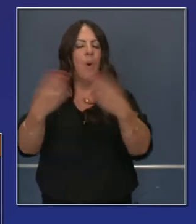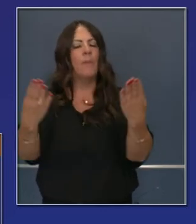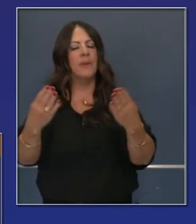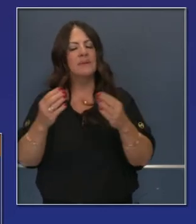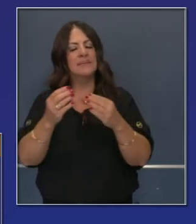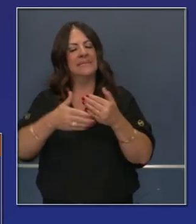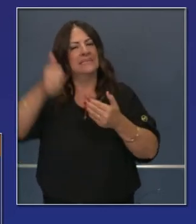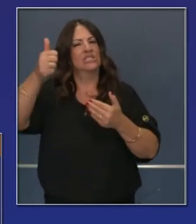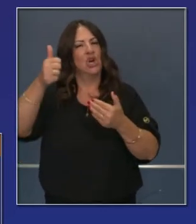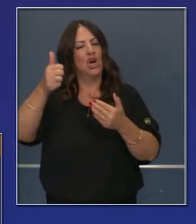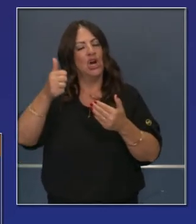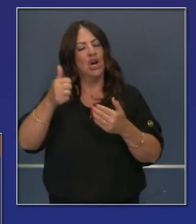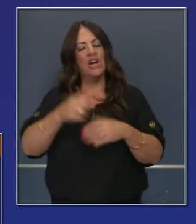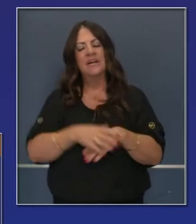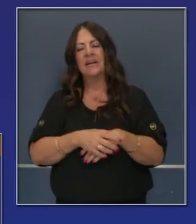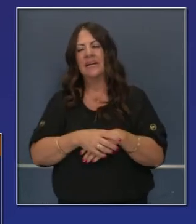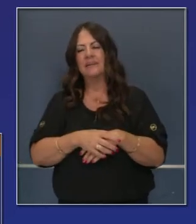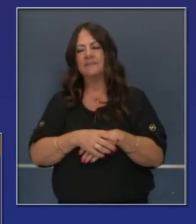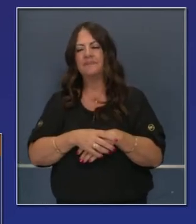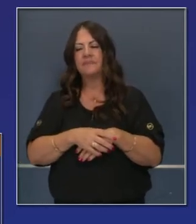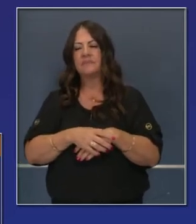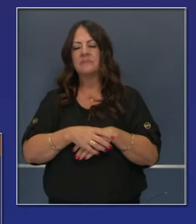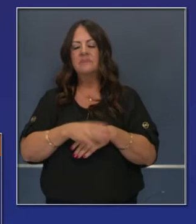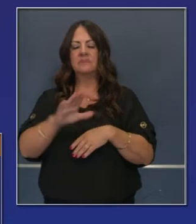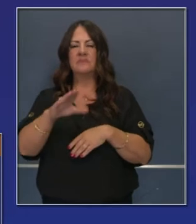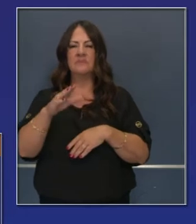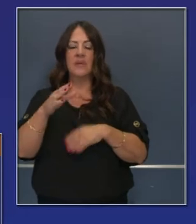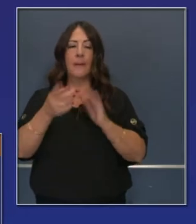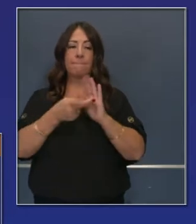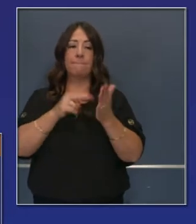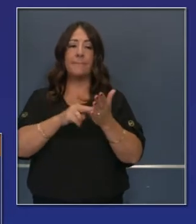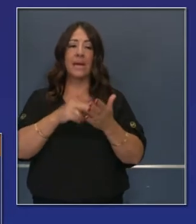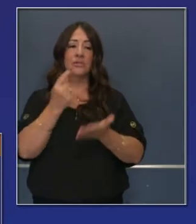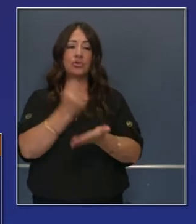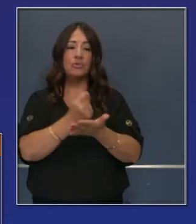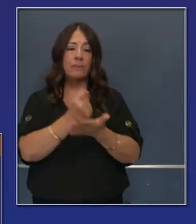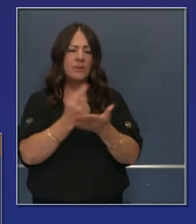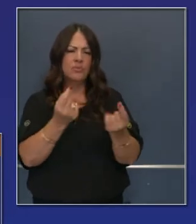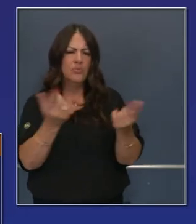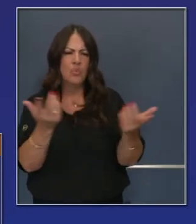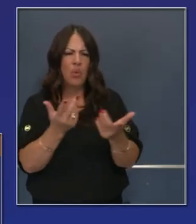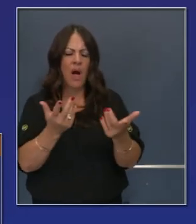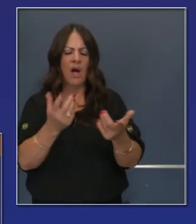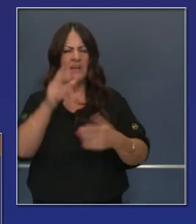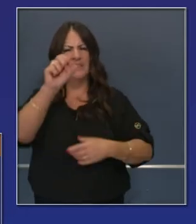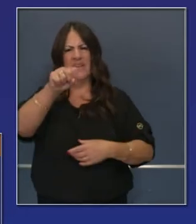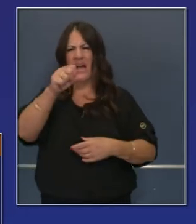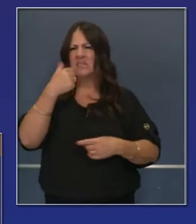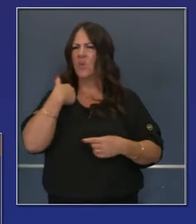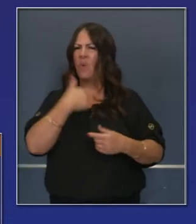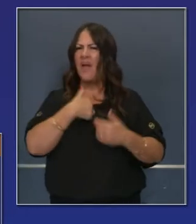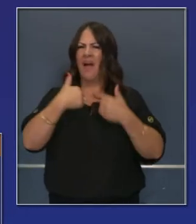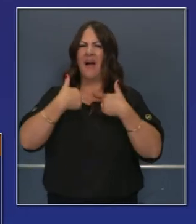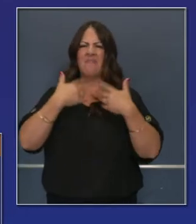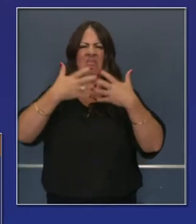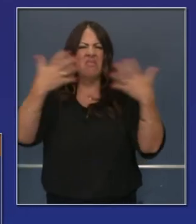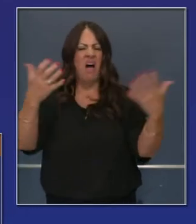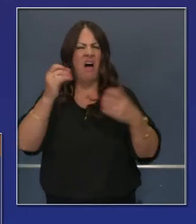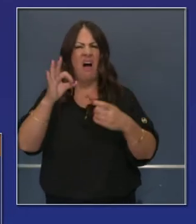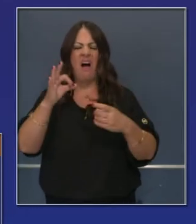apoyo de calidad para cuarentena. Y no estamos alejando del tratamiento. Tenemos